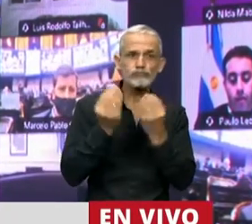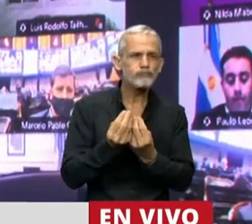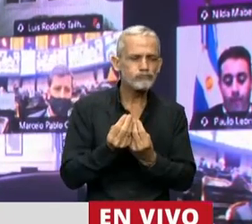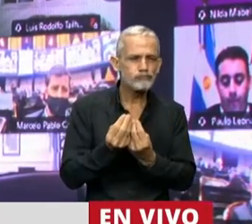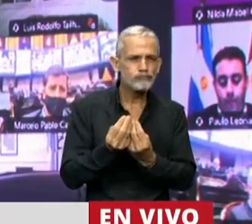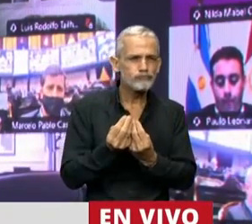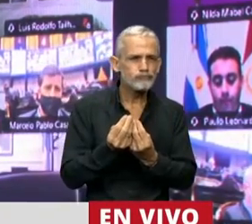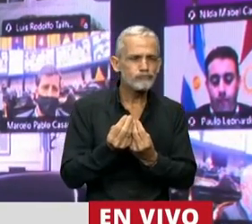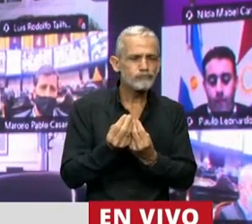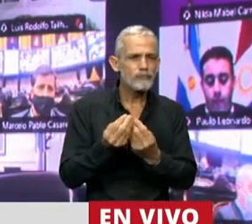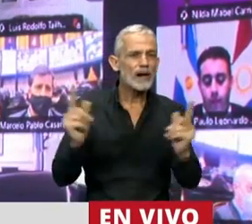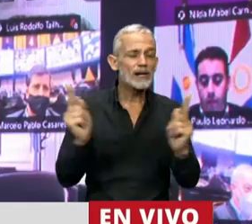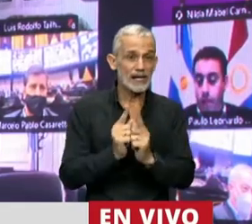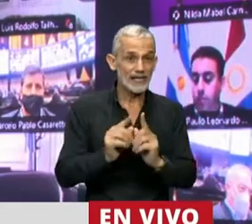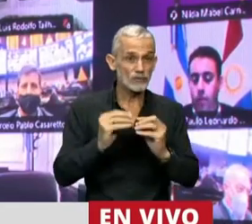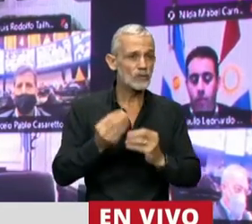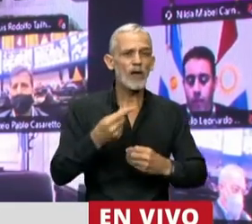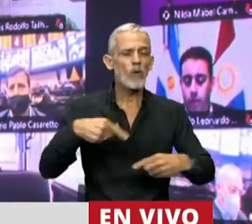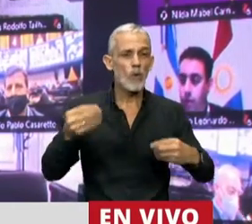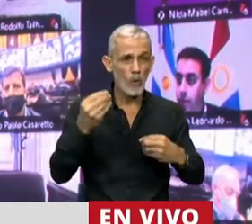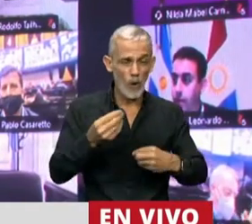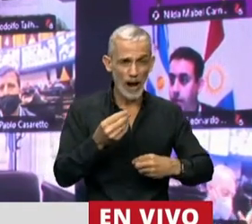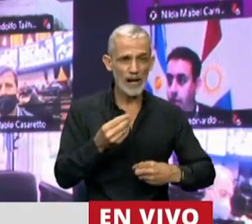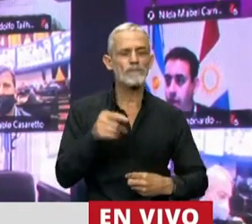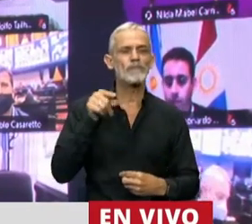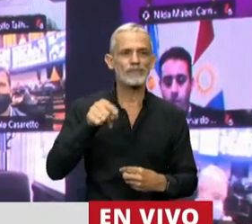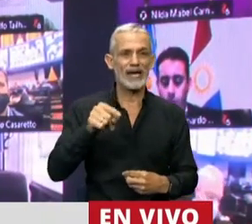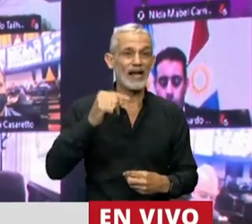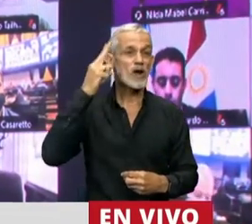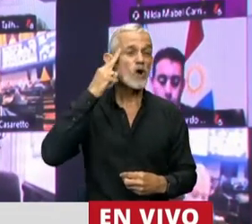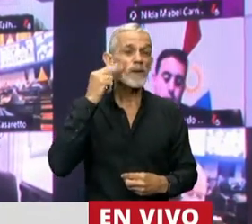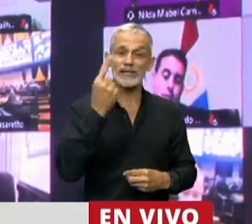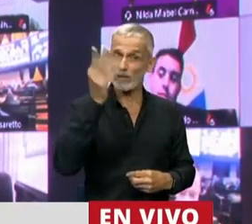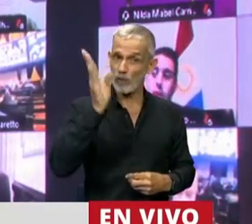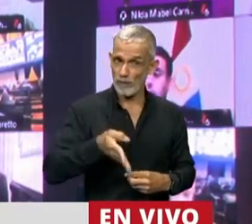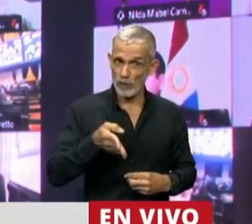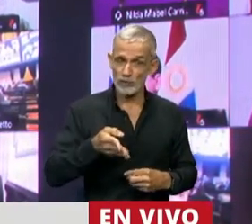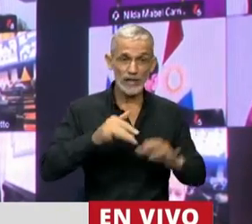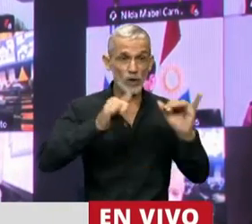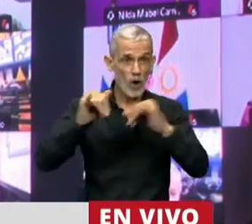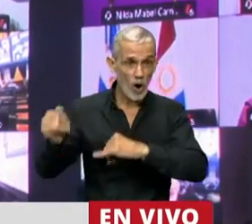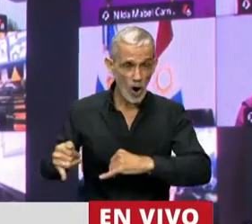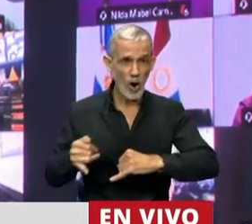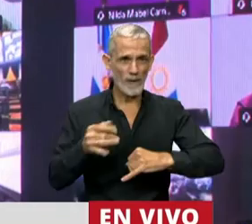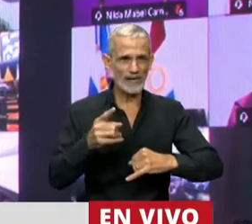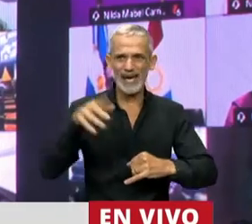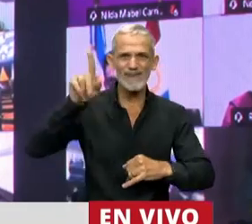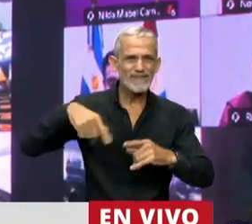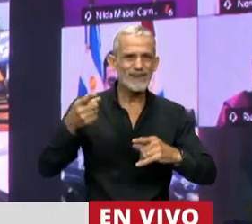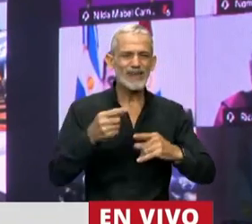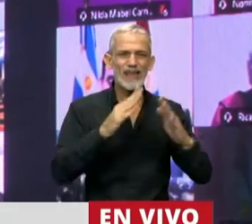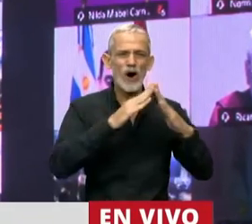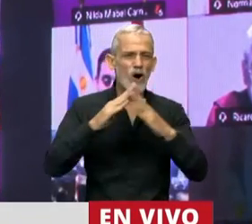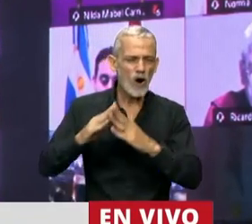2019, lo que se plantea es que el 91% de jóvenes que provienen de